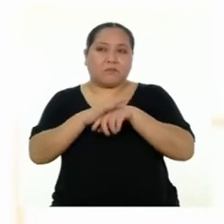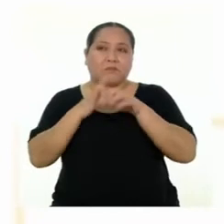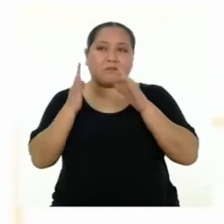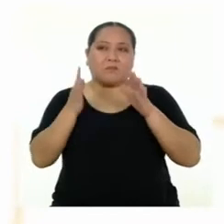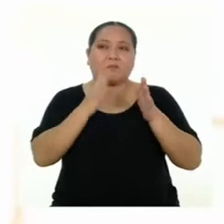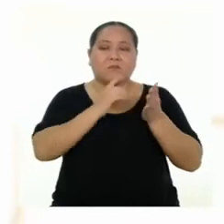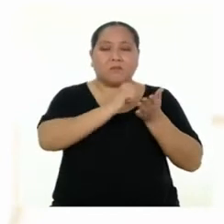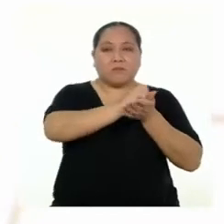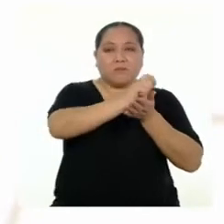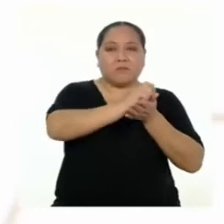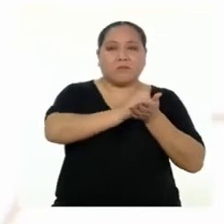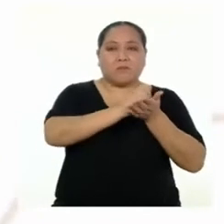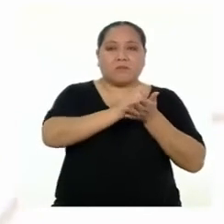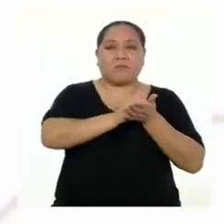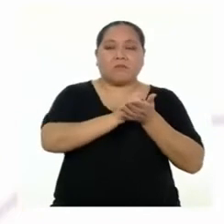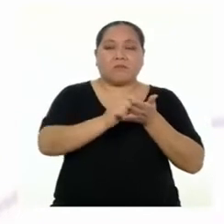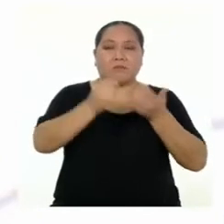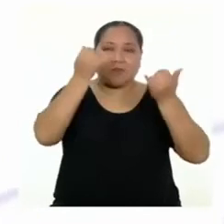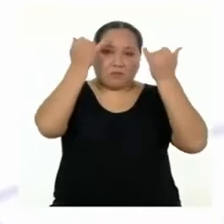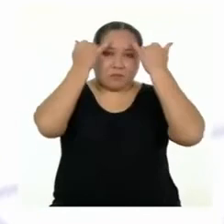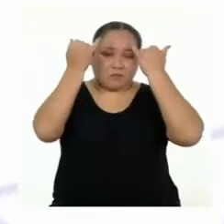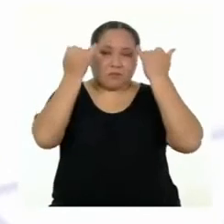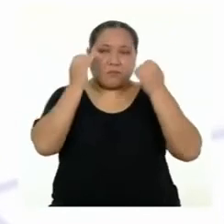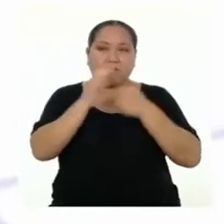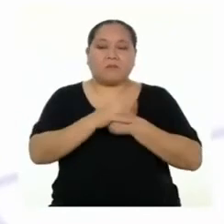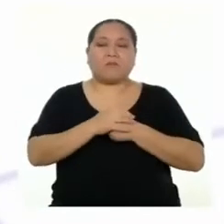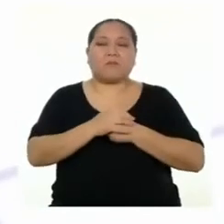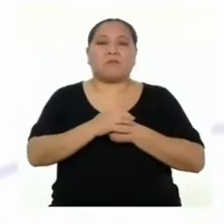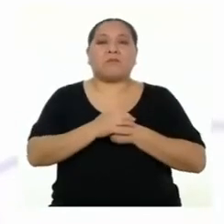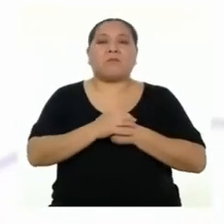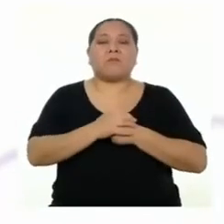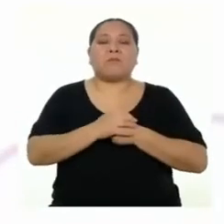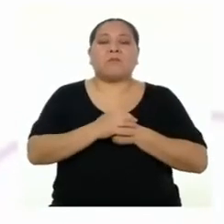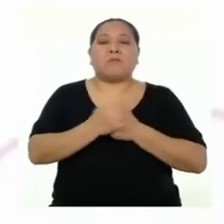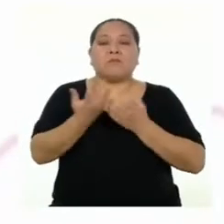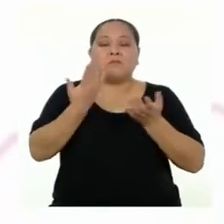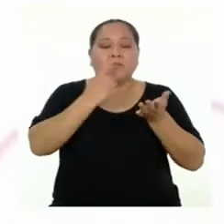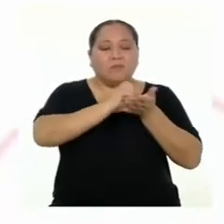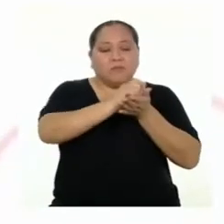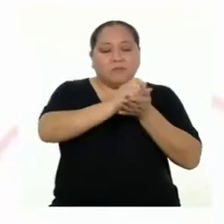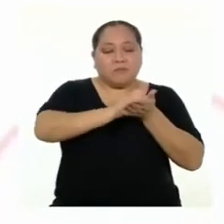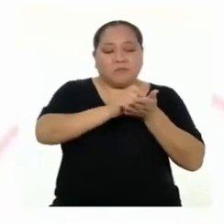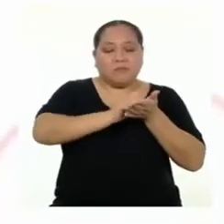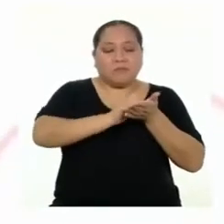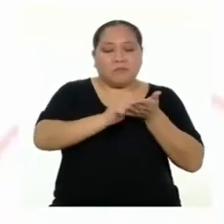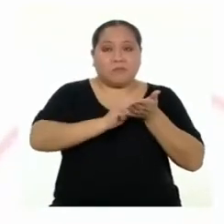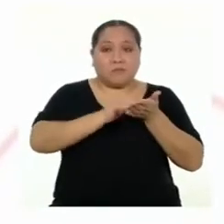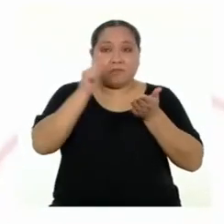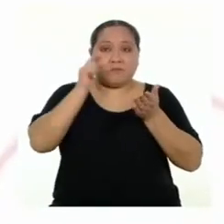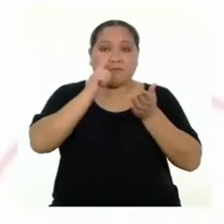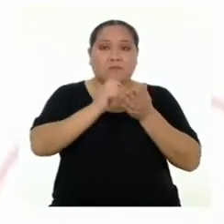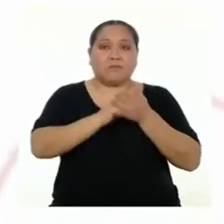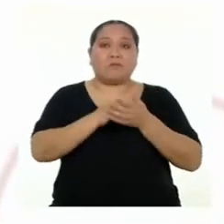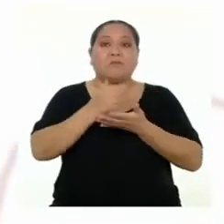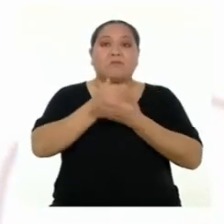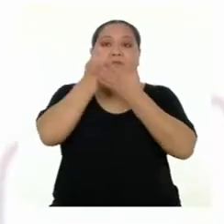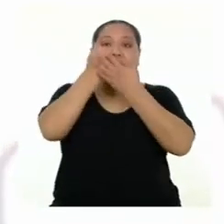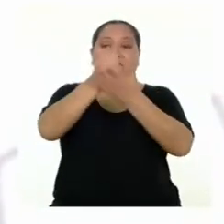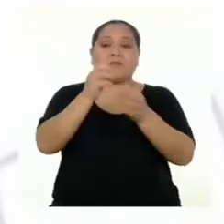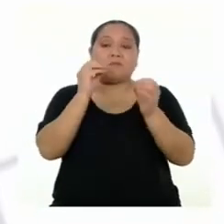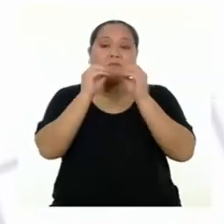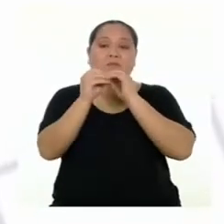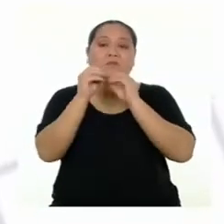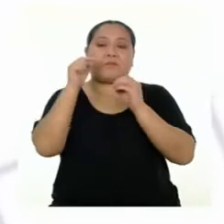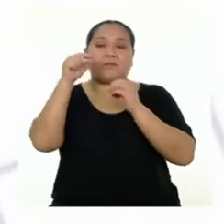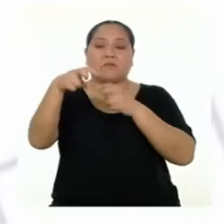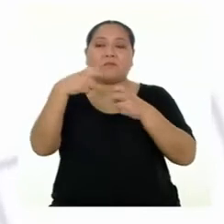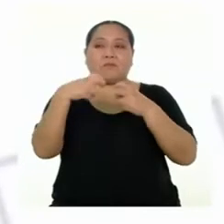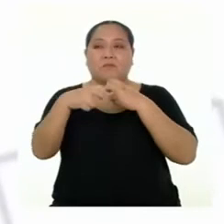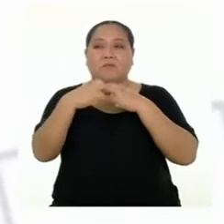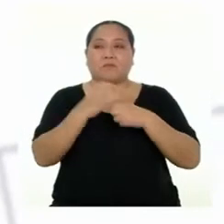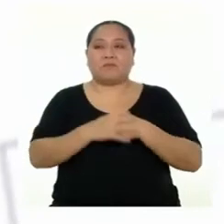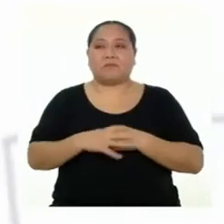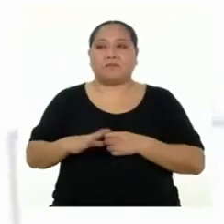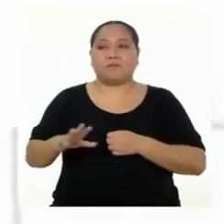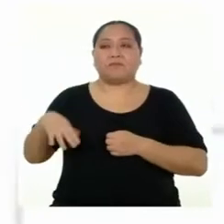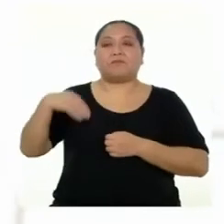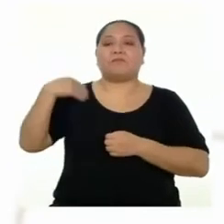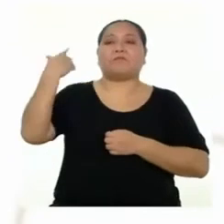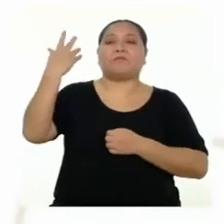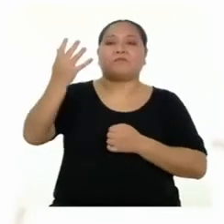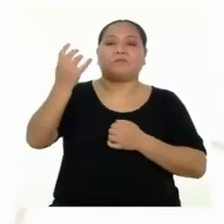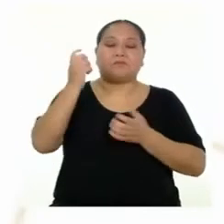escribiremos la versión preliminar del texto argumentativo para contribuir a la solución del conflicto. Luego,